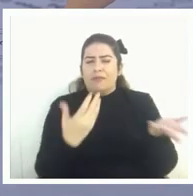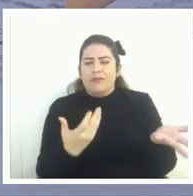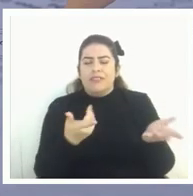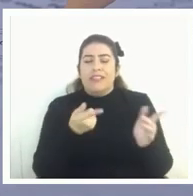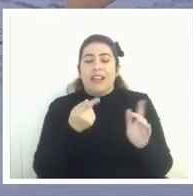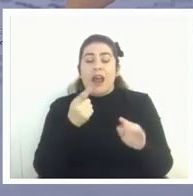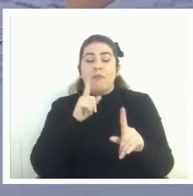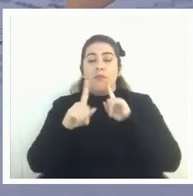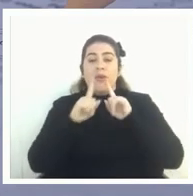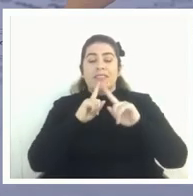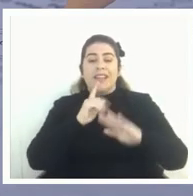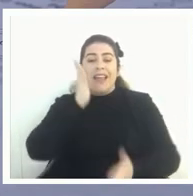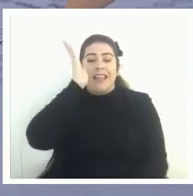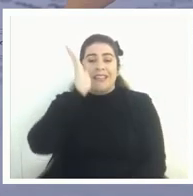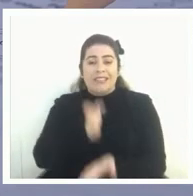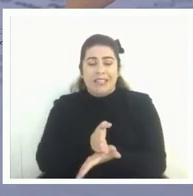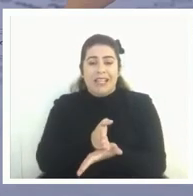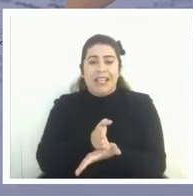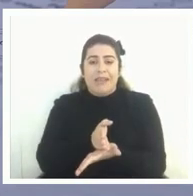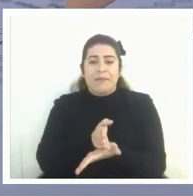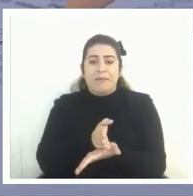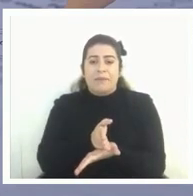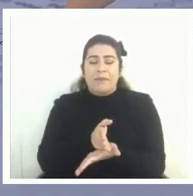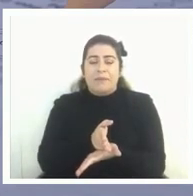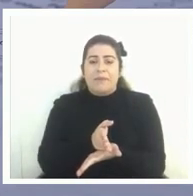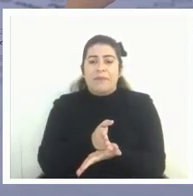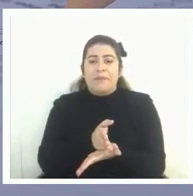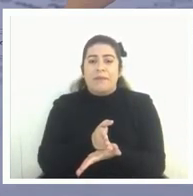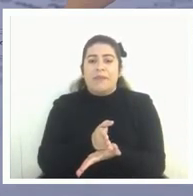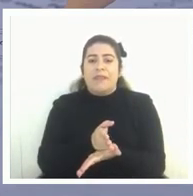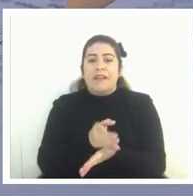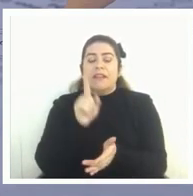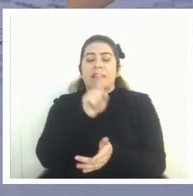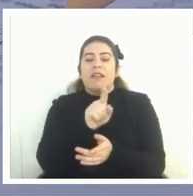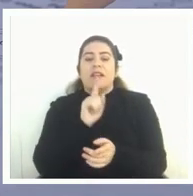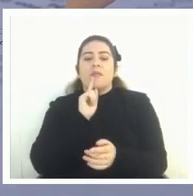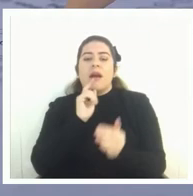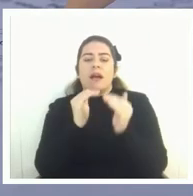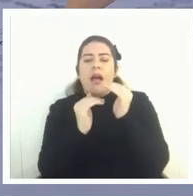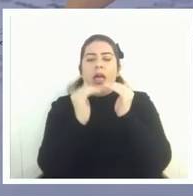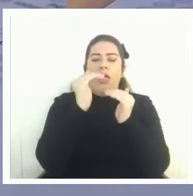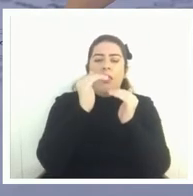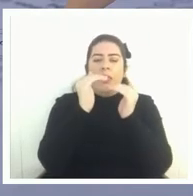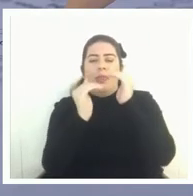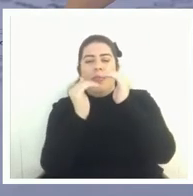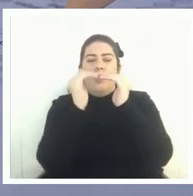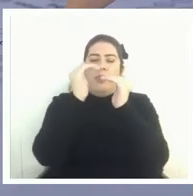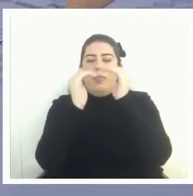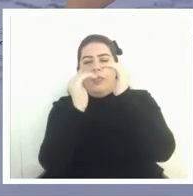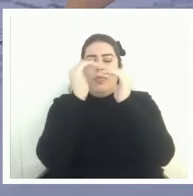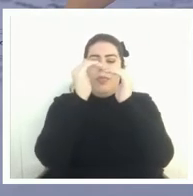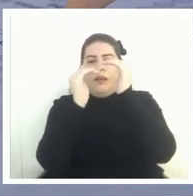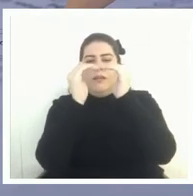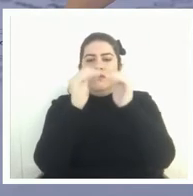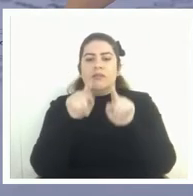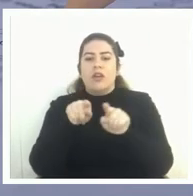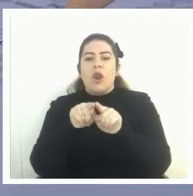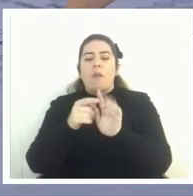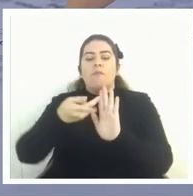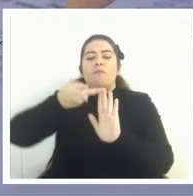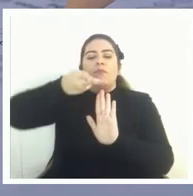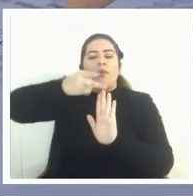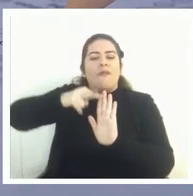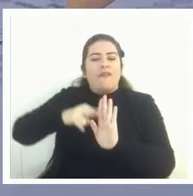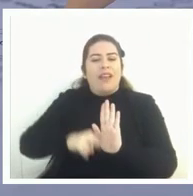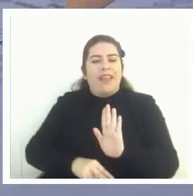que tengan una relación que el que está más adelante que tiene un puntaje mayor tenga una probabilidad más alta de que le